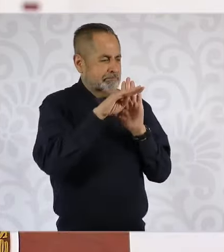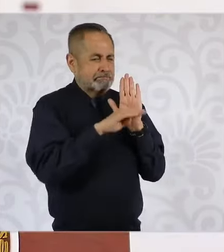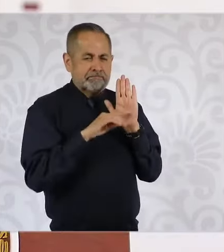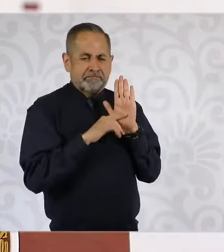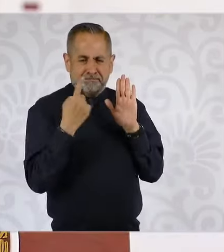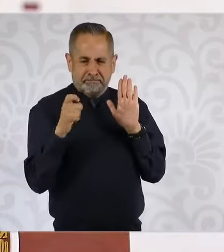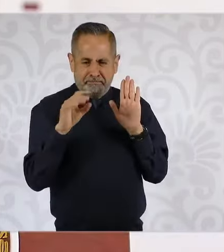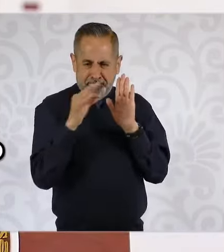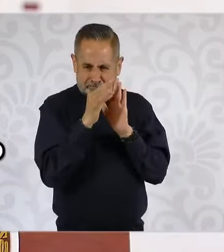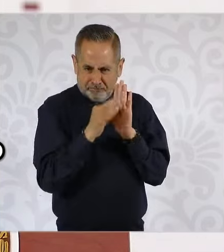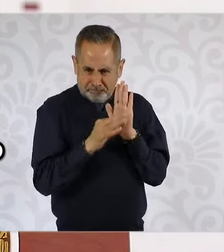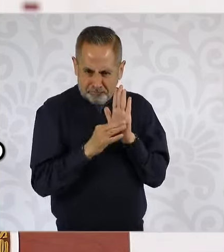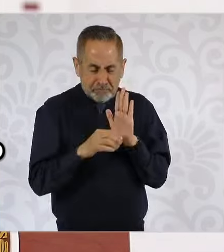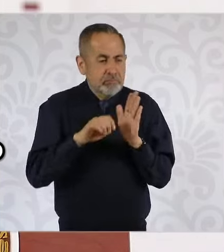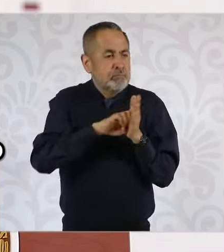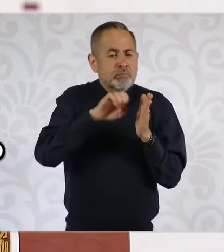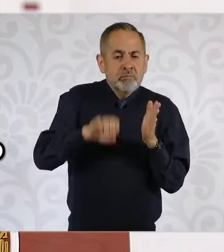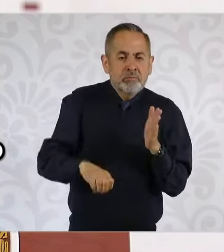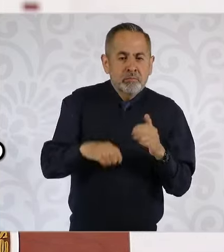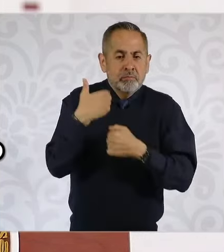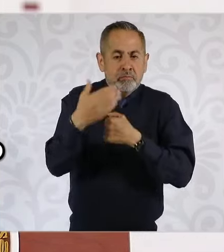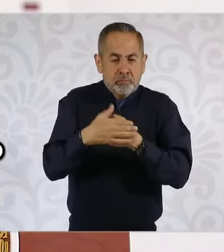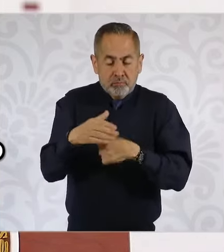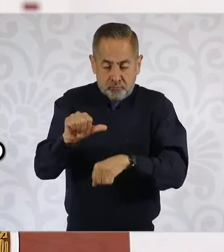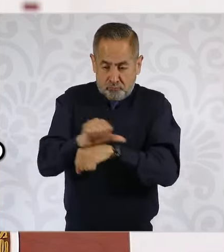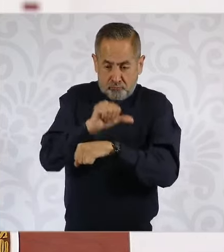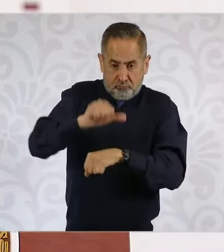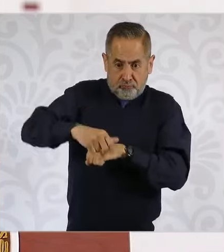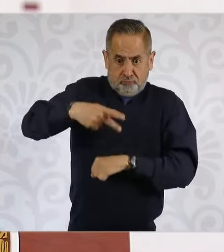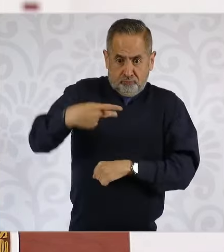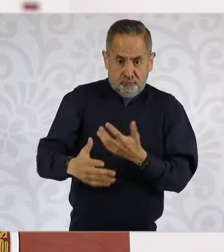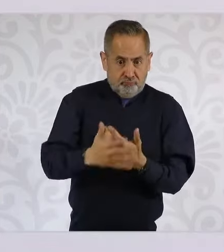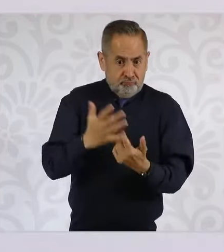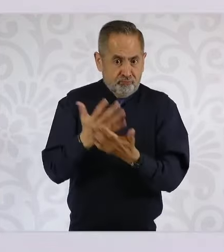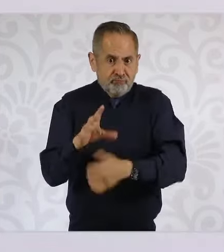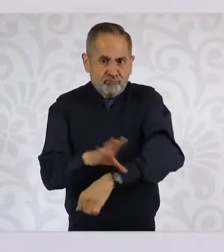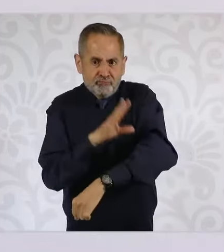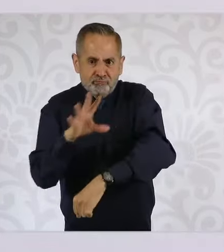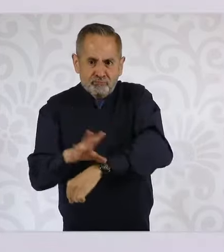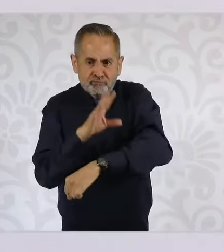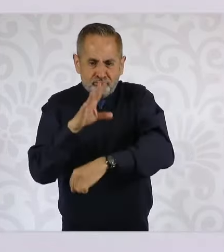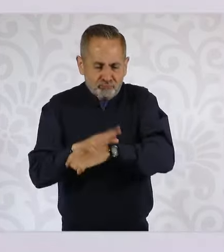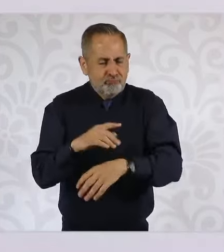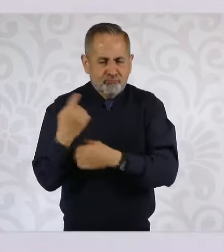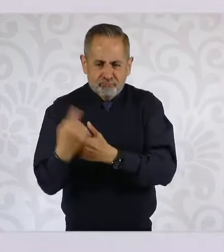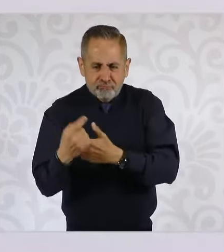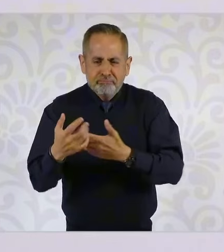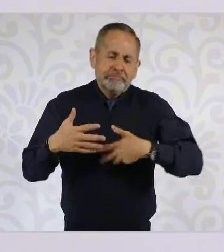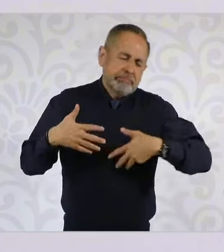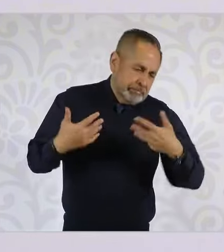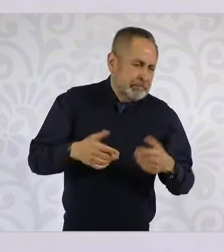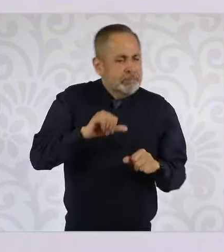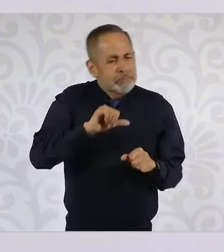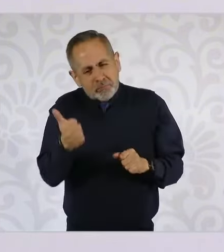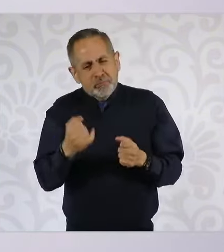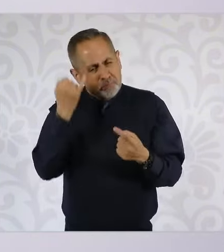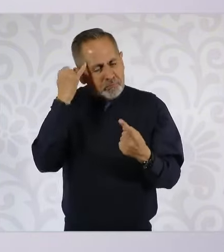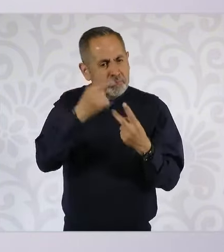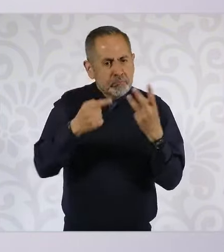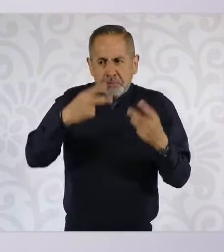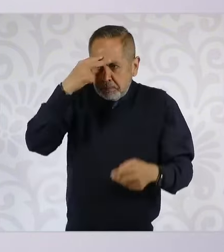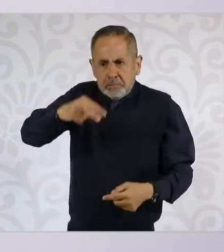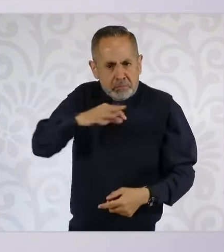el desarrollo de un vehículo propio y otros desarrollos tecnológicos que México tiene toda la